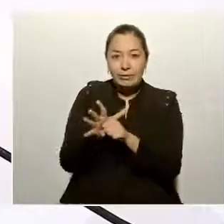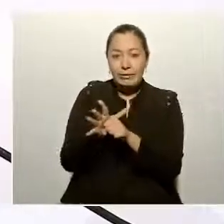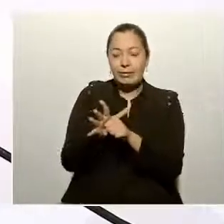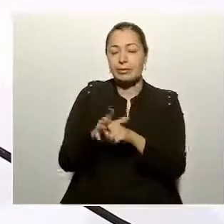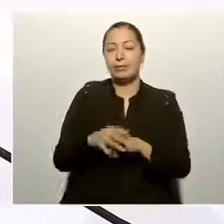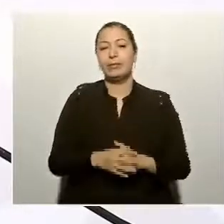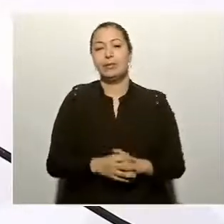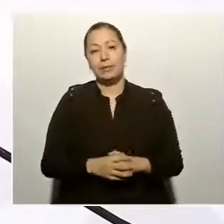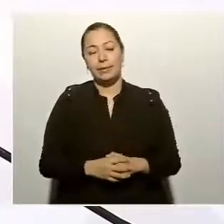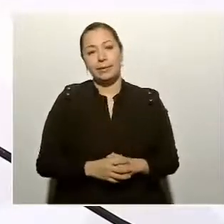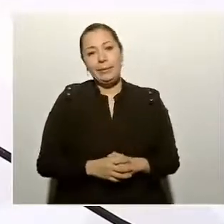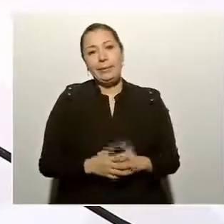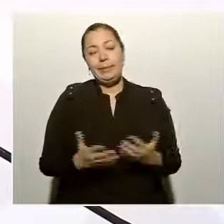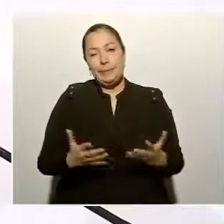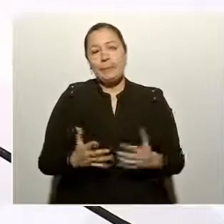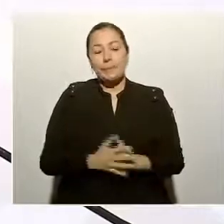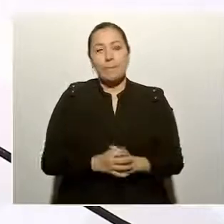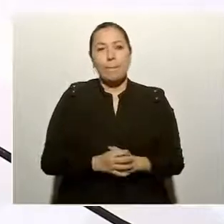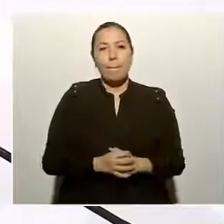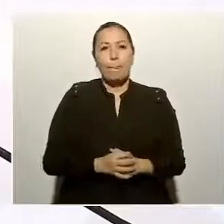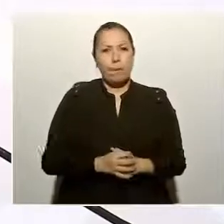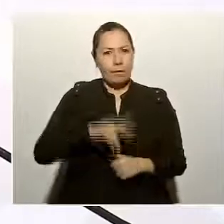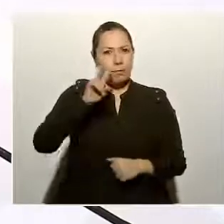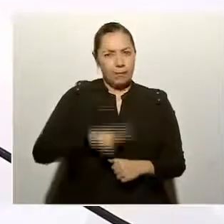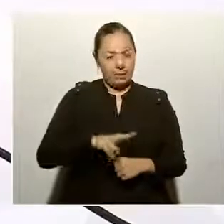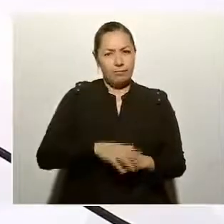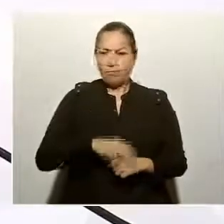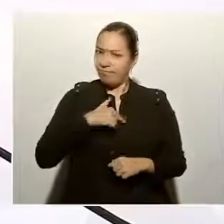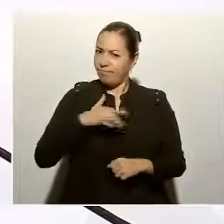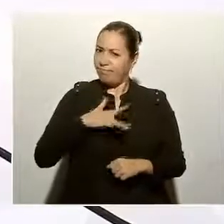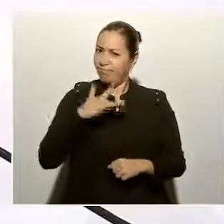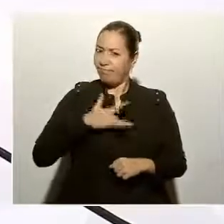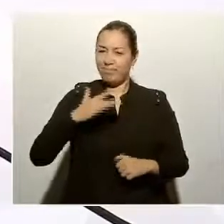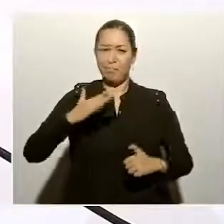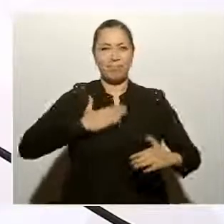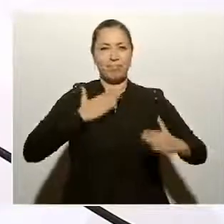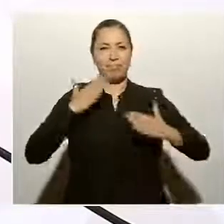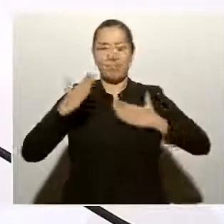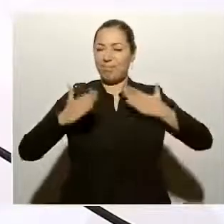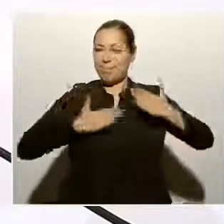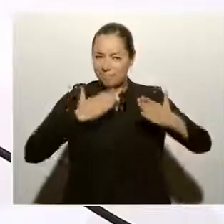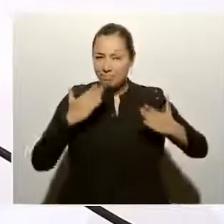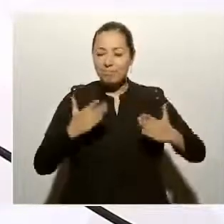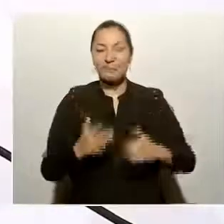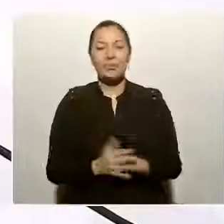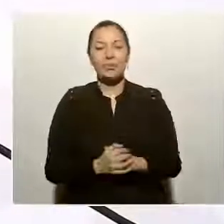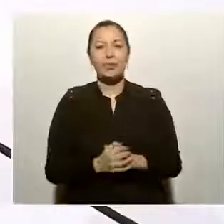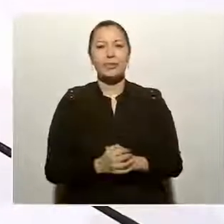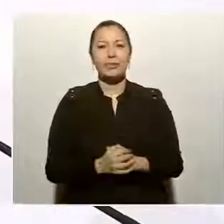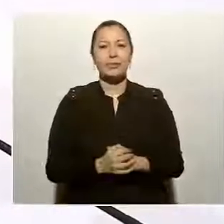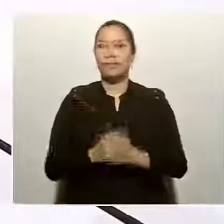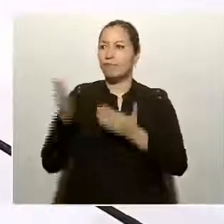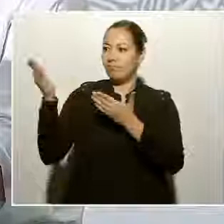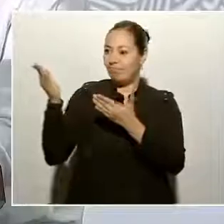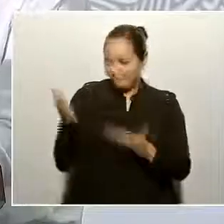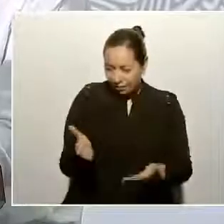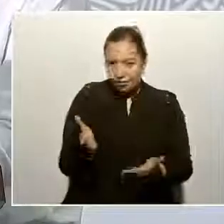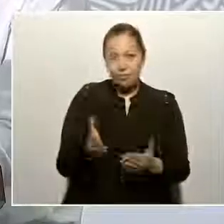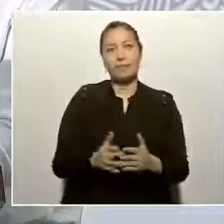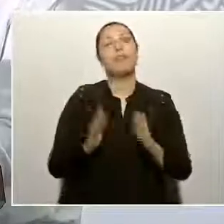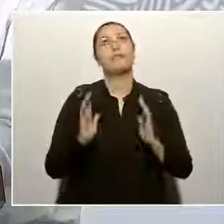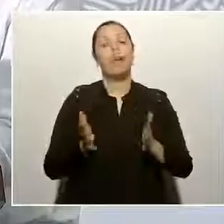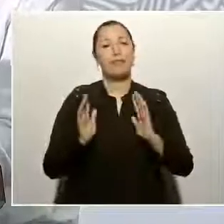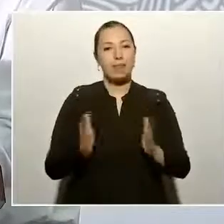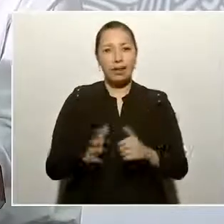COVID y celebramos de que esté aquí con nosotros ya